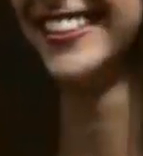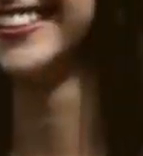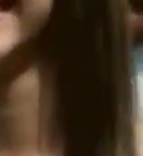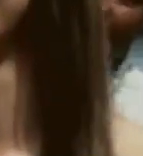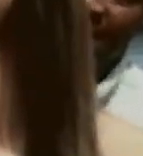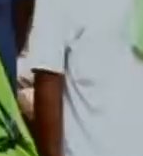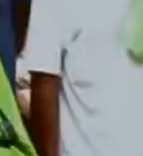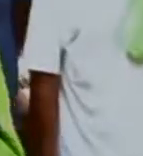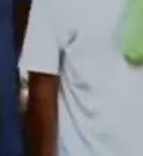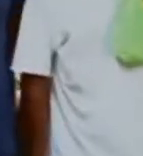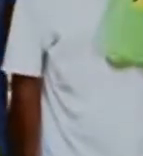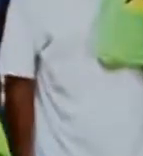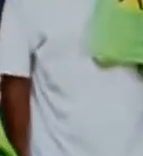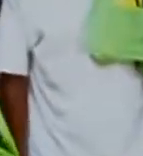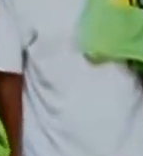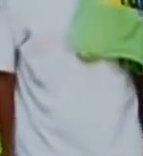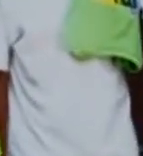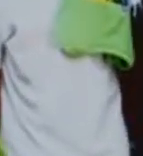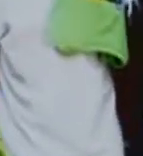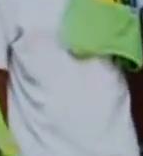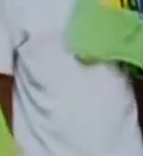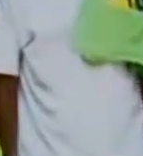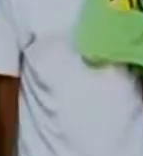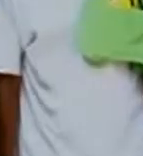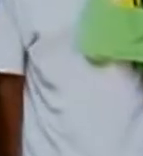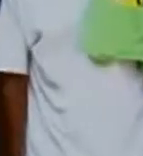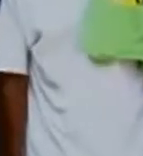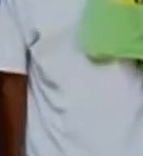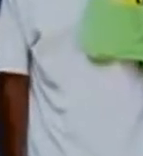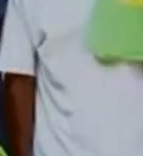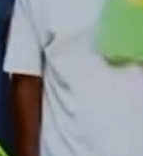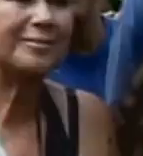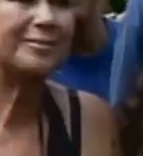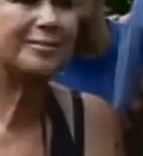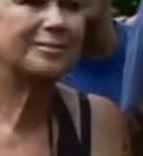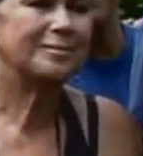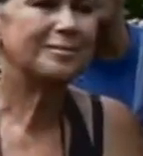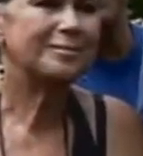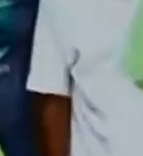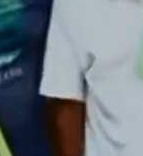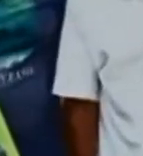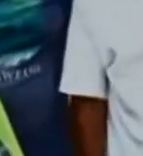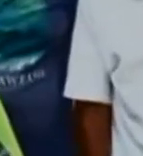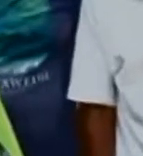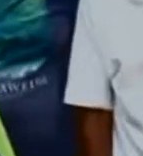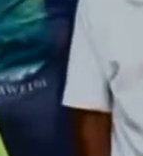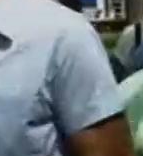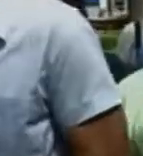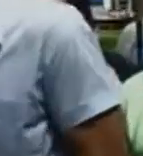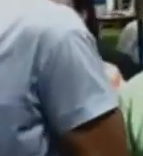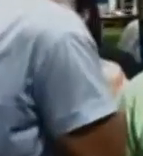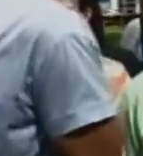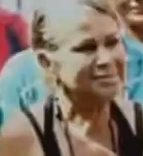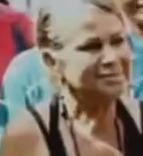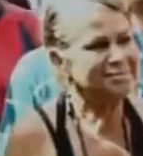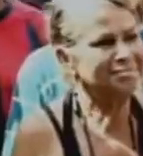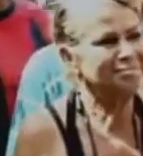Imagínate que un celular estaba tan mal de la garganta que no decía correo de voz sino correo de voz.